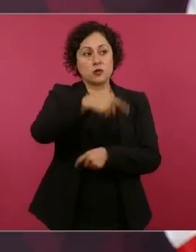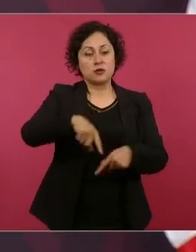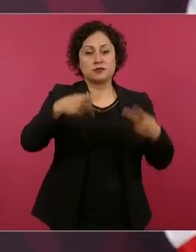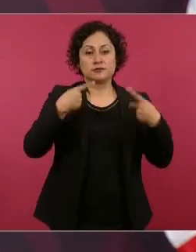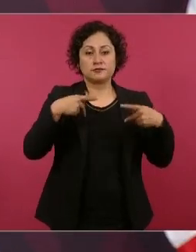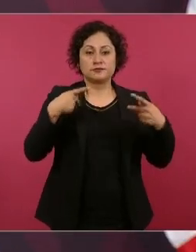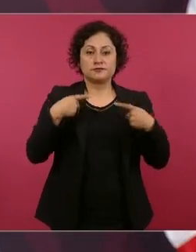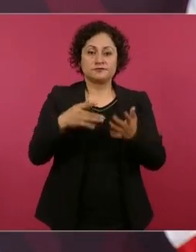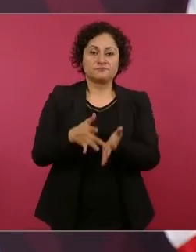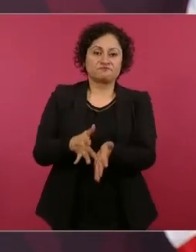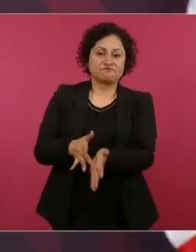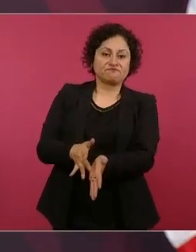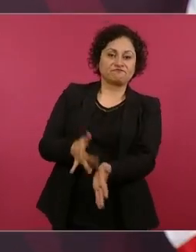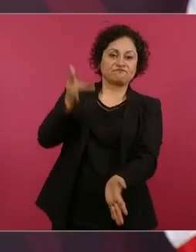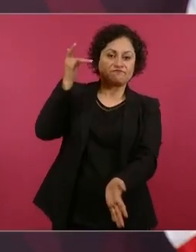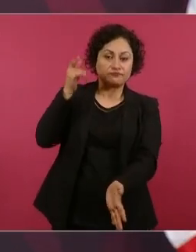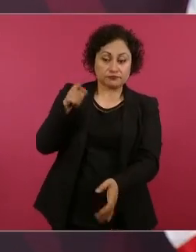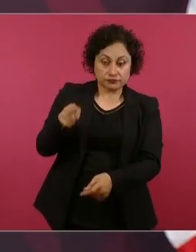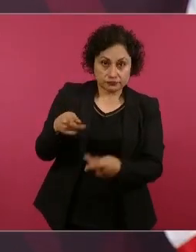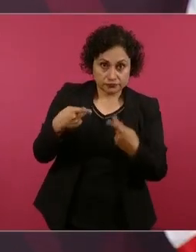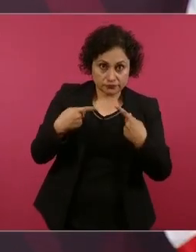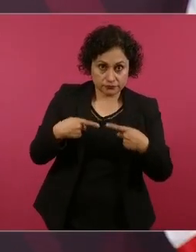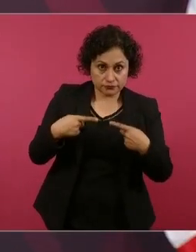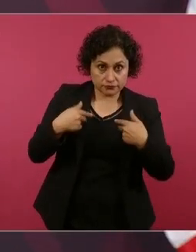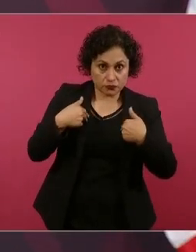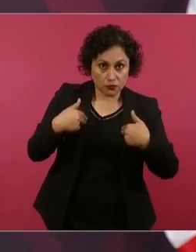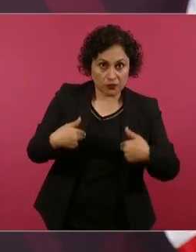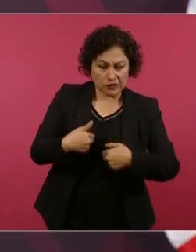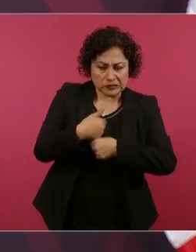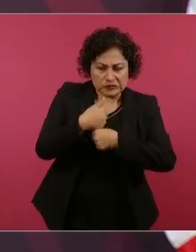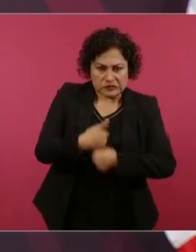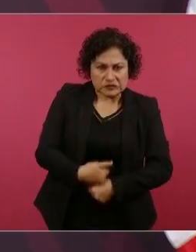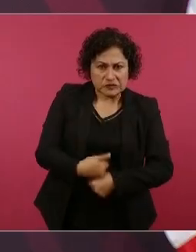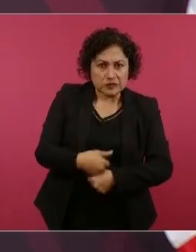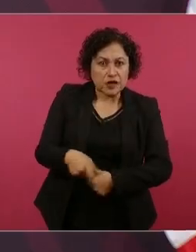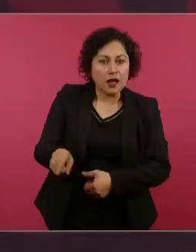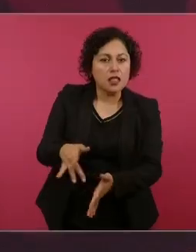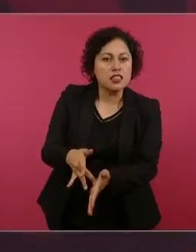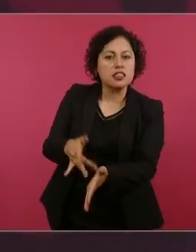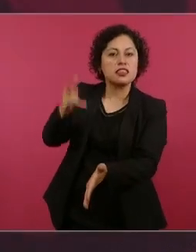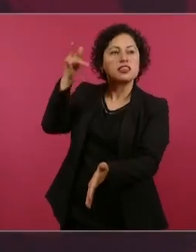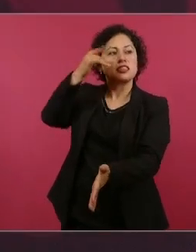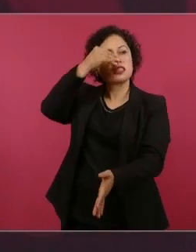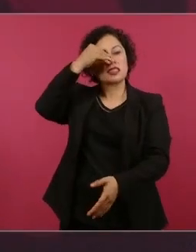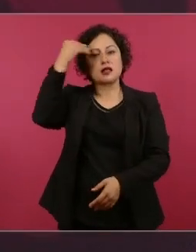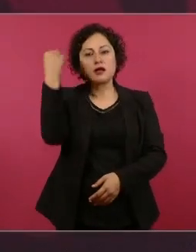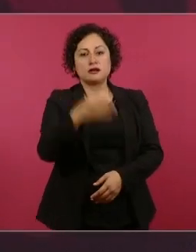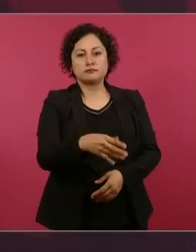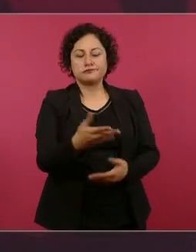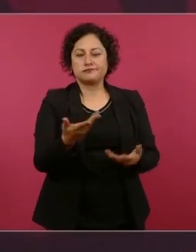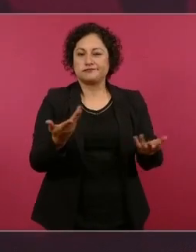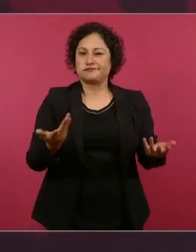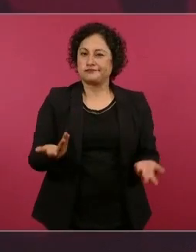dedican a vivir,